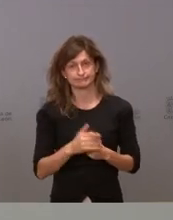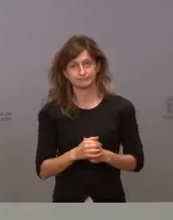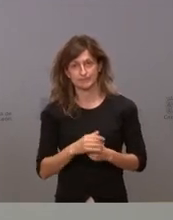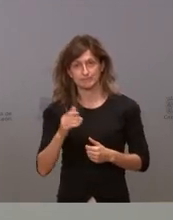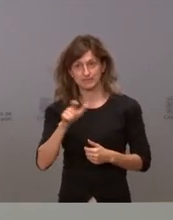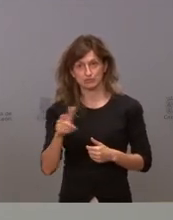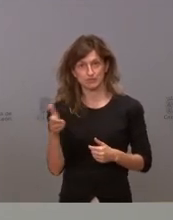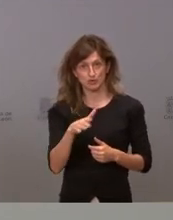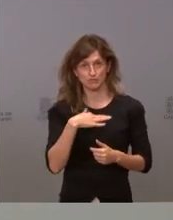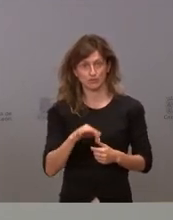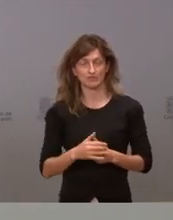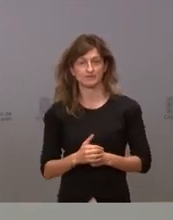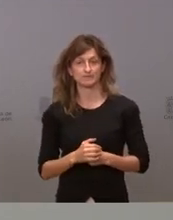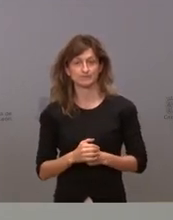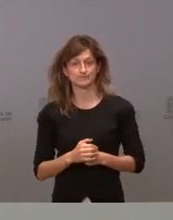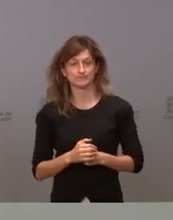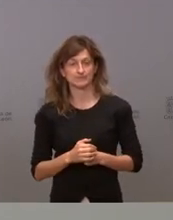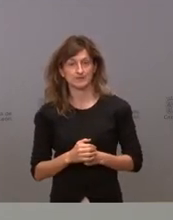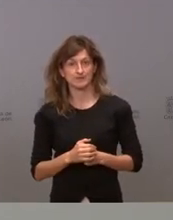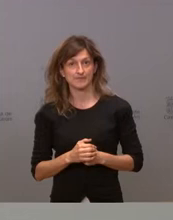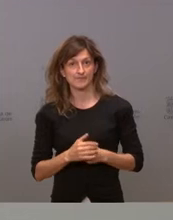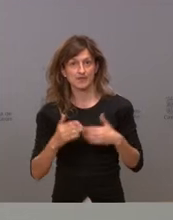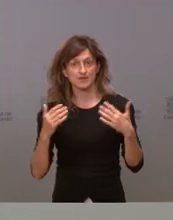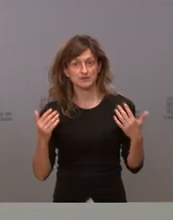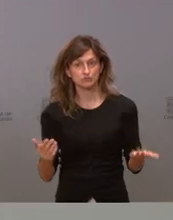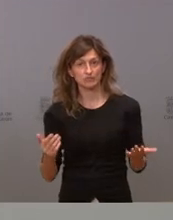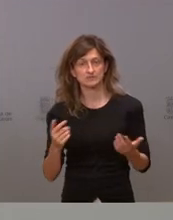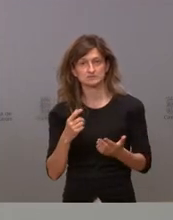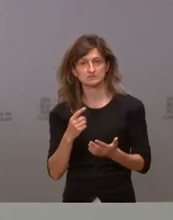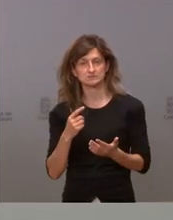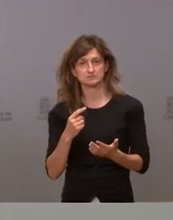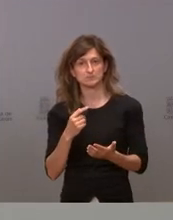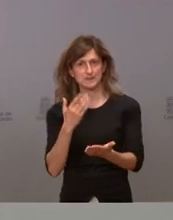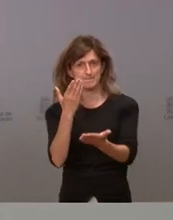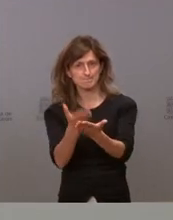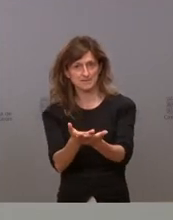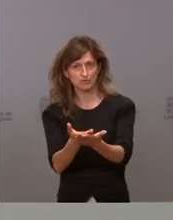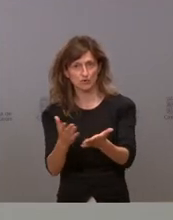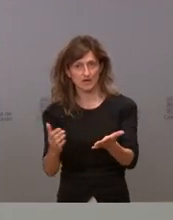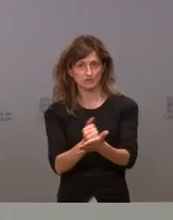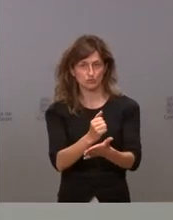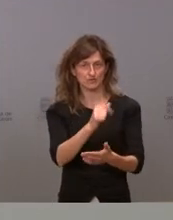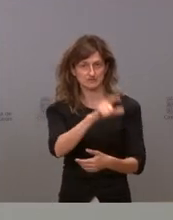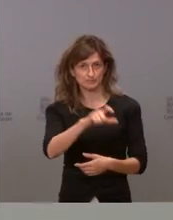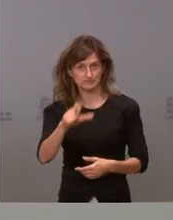vidas por tanto exigimos a todos los actores al gobierno de la nación